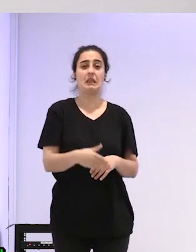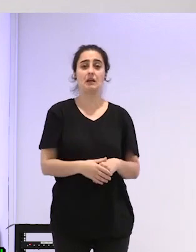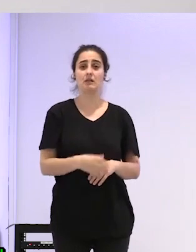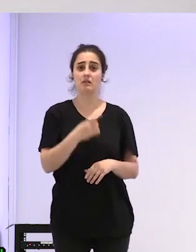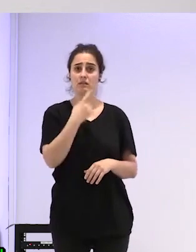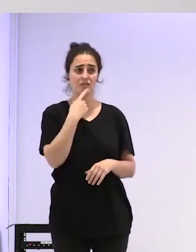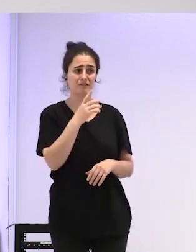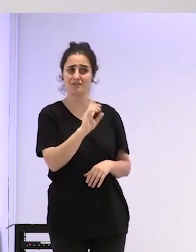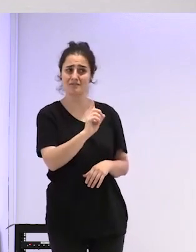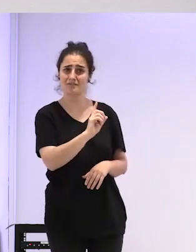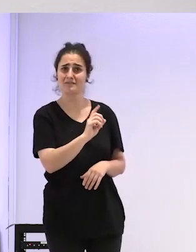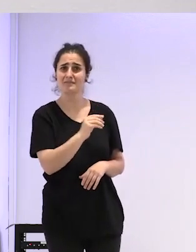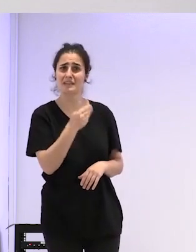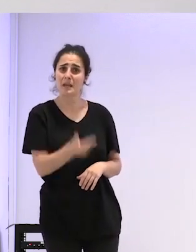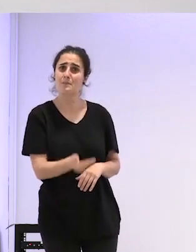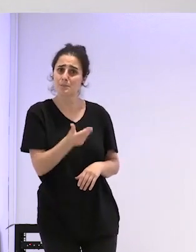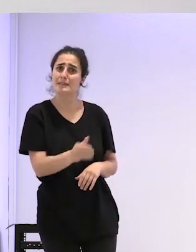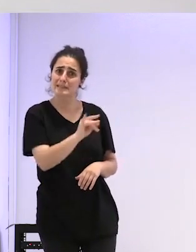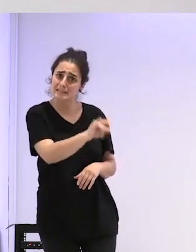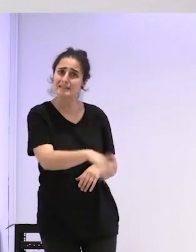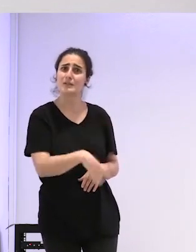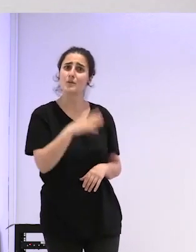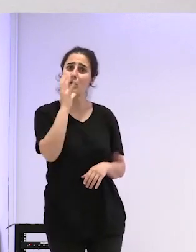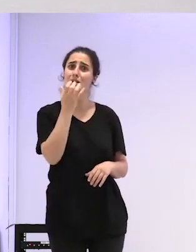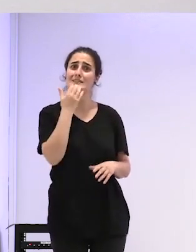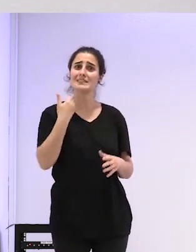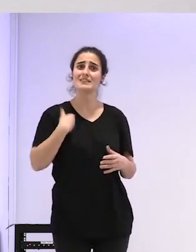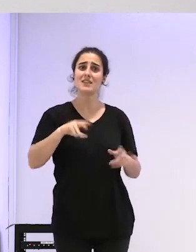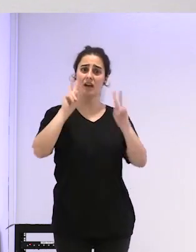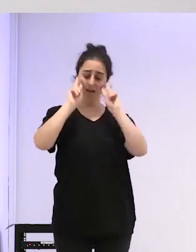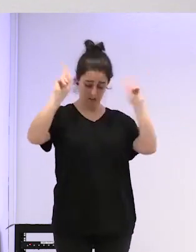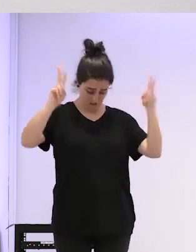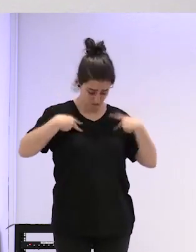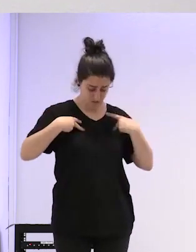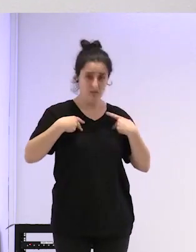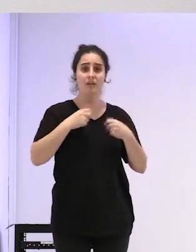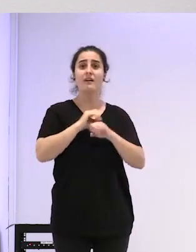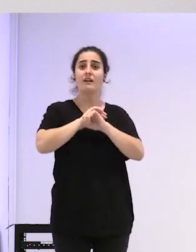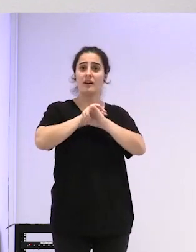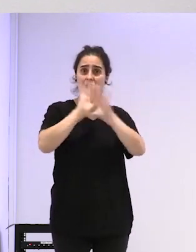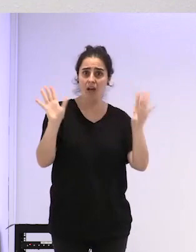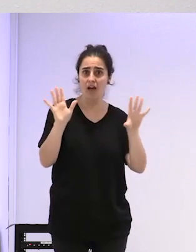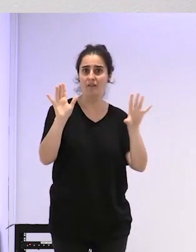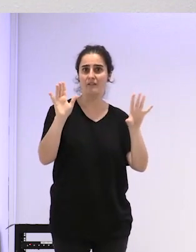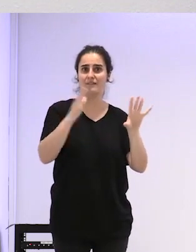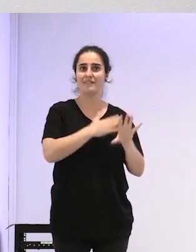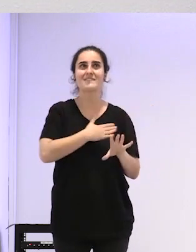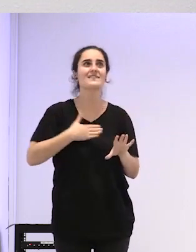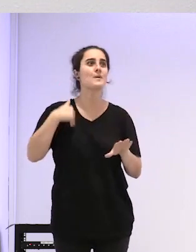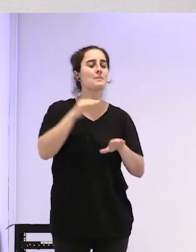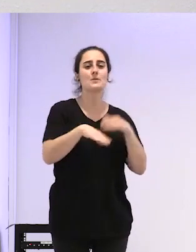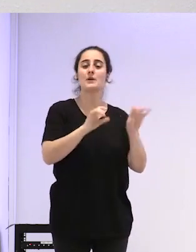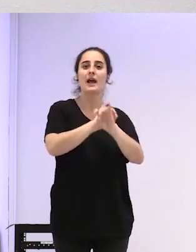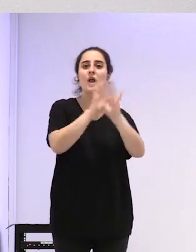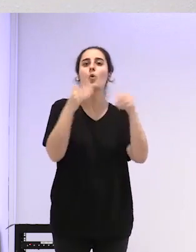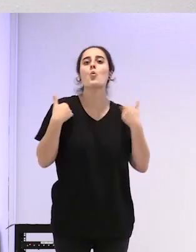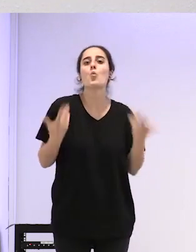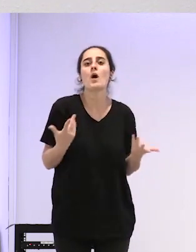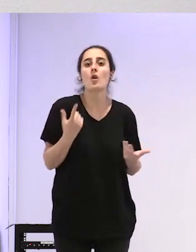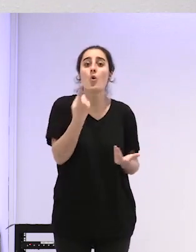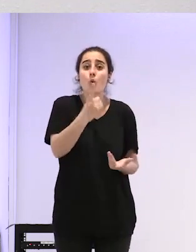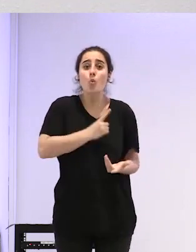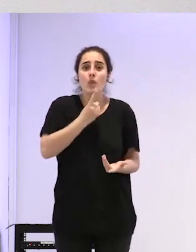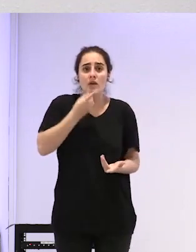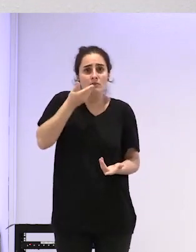sí que importa porque cuando una persona ve claro quién es y tiene claro qué pasos quiere dar es que un día importa